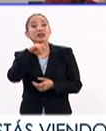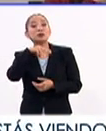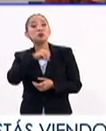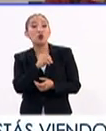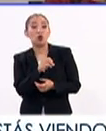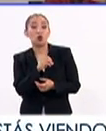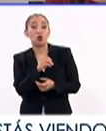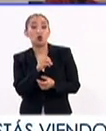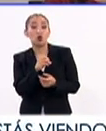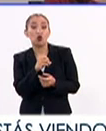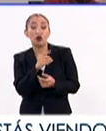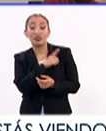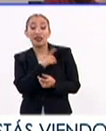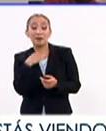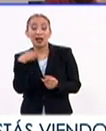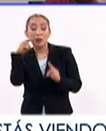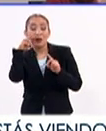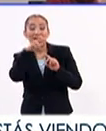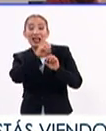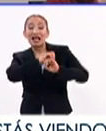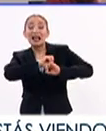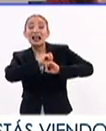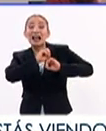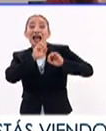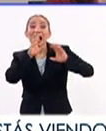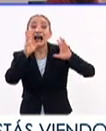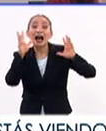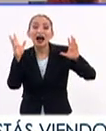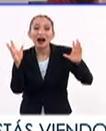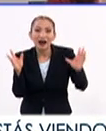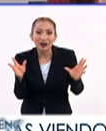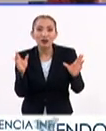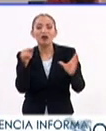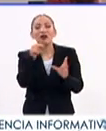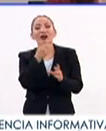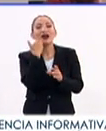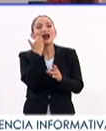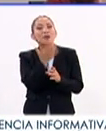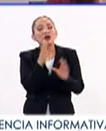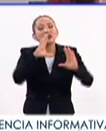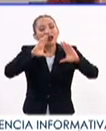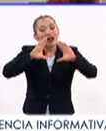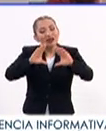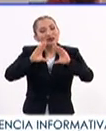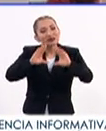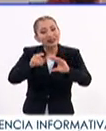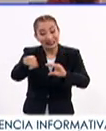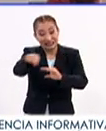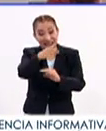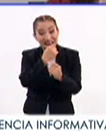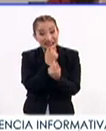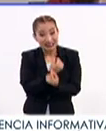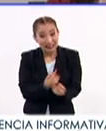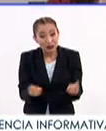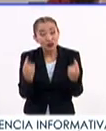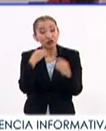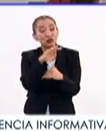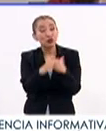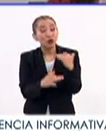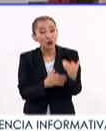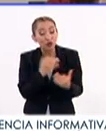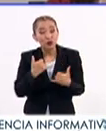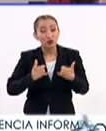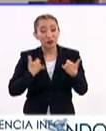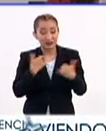tener una visión muy clara de que queremos enseñarle a nuestras niñas, a nuestros niños y